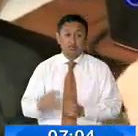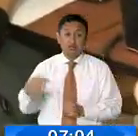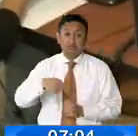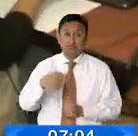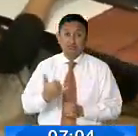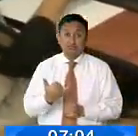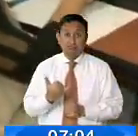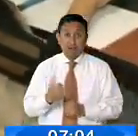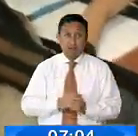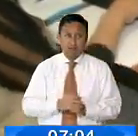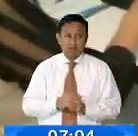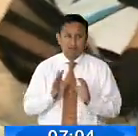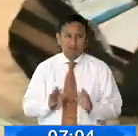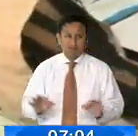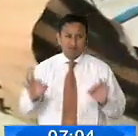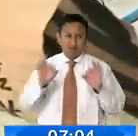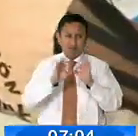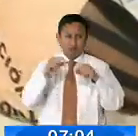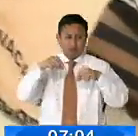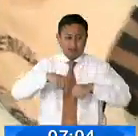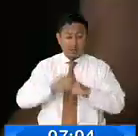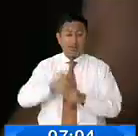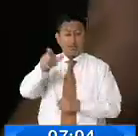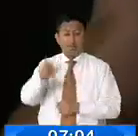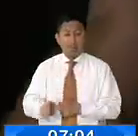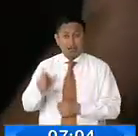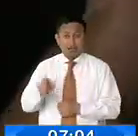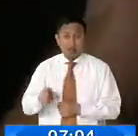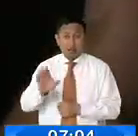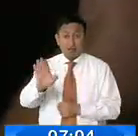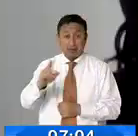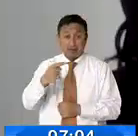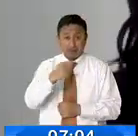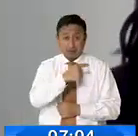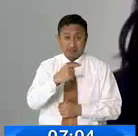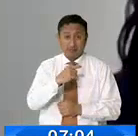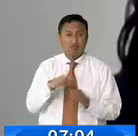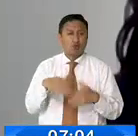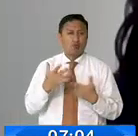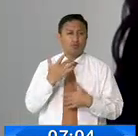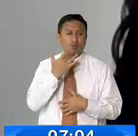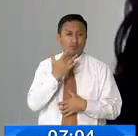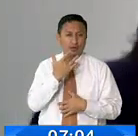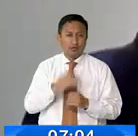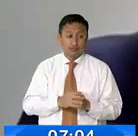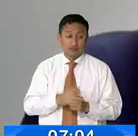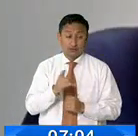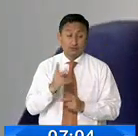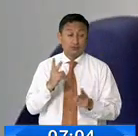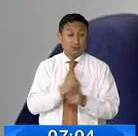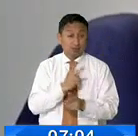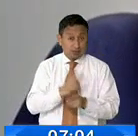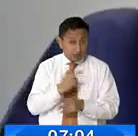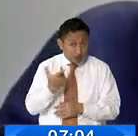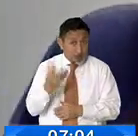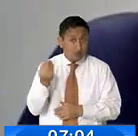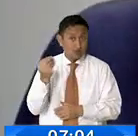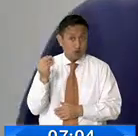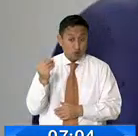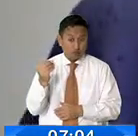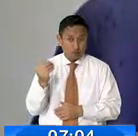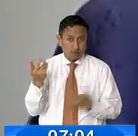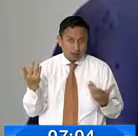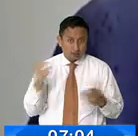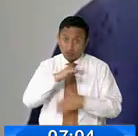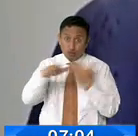artificial se encarga de enseñar al usuario sus preferencias. Eso podría ser un peligro, ¿no es cierto? Que los jóvenes o todos